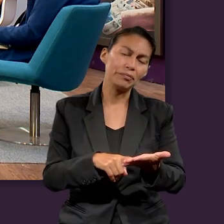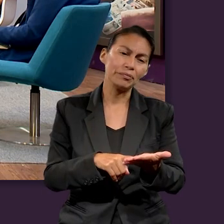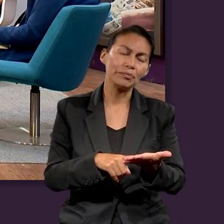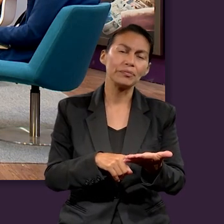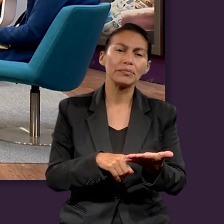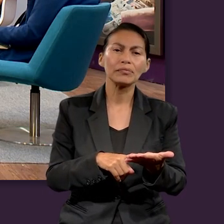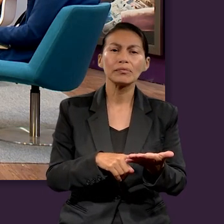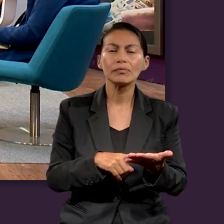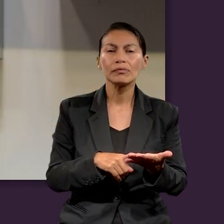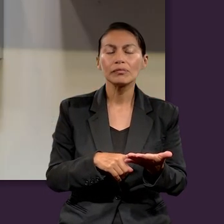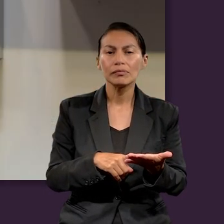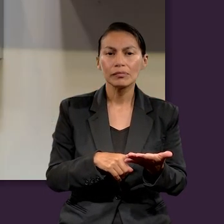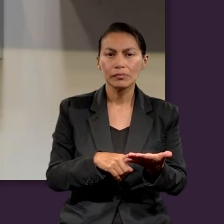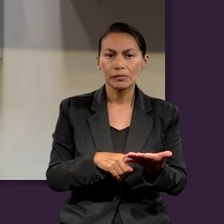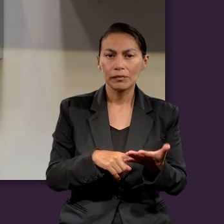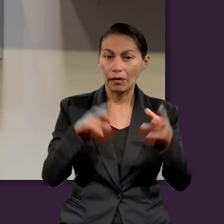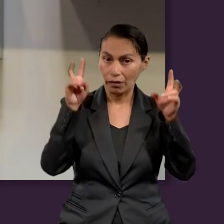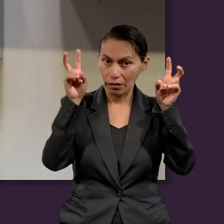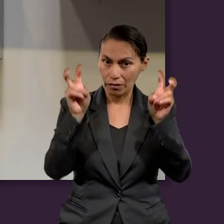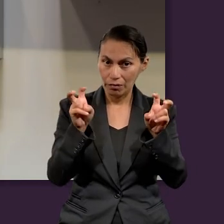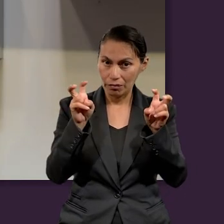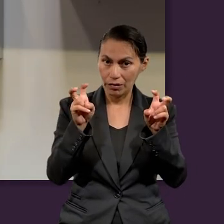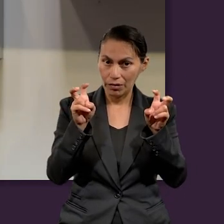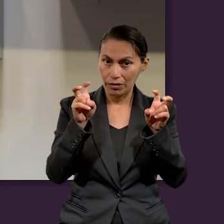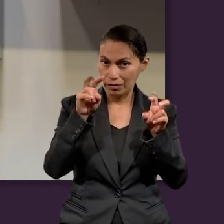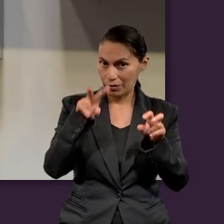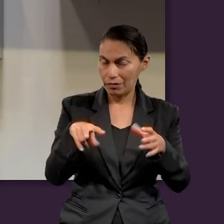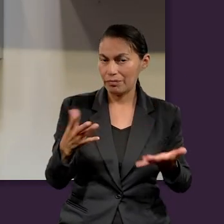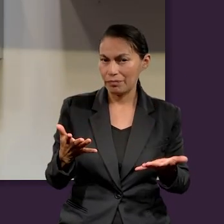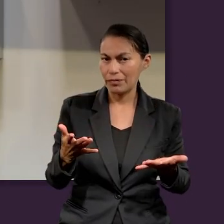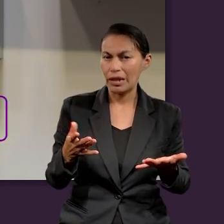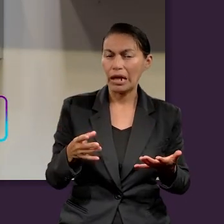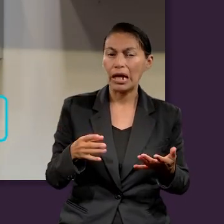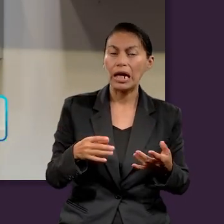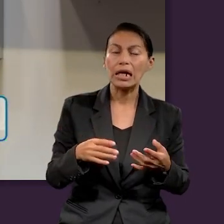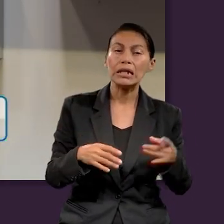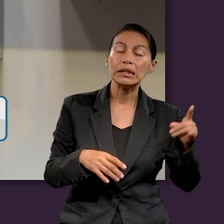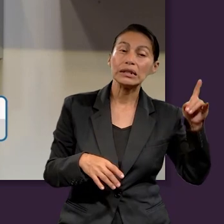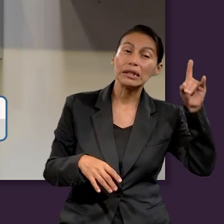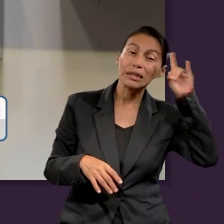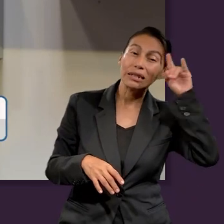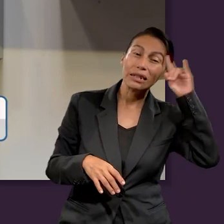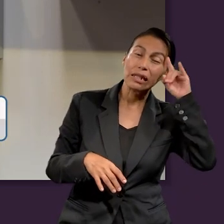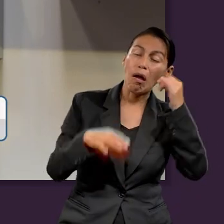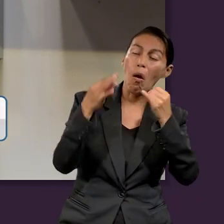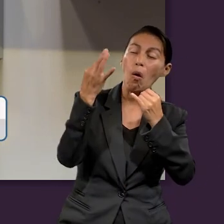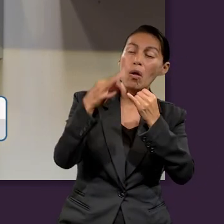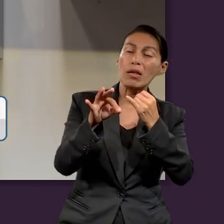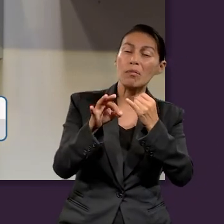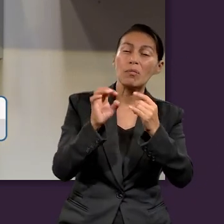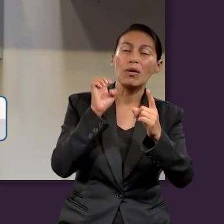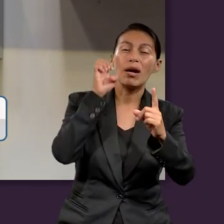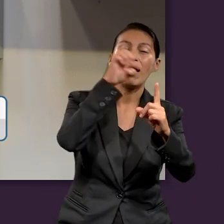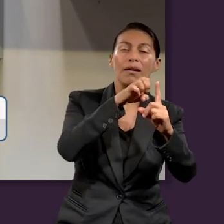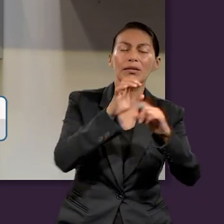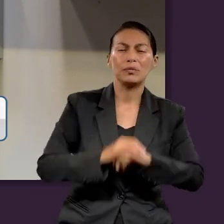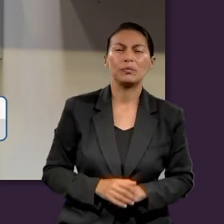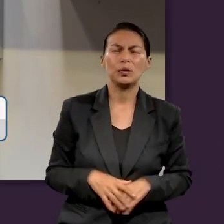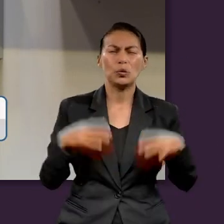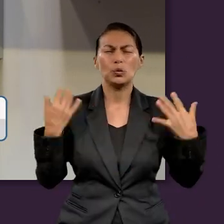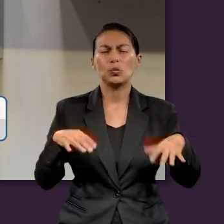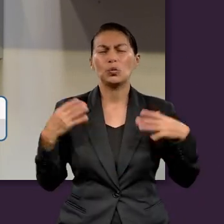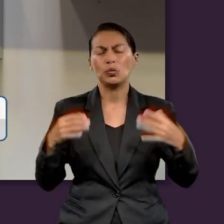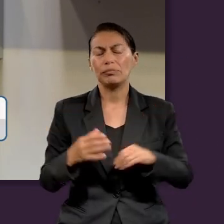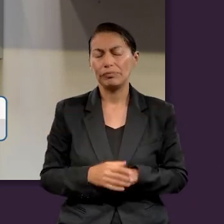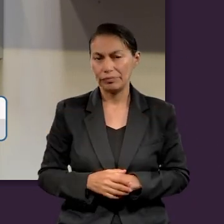aquí teniendo. Y el título, ¿verdad? Los engaños finales de Satanás.